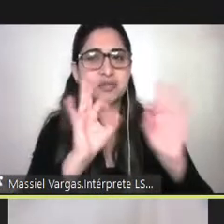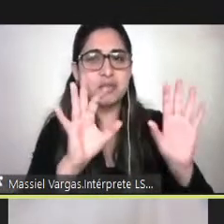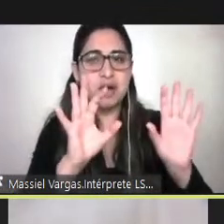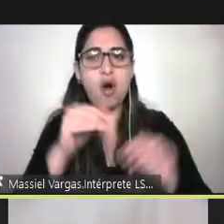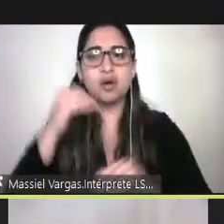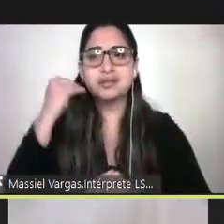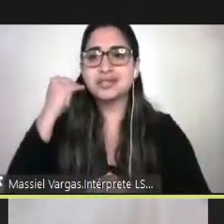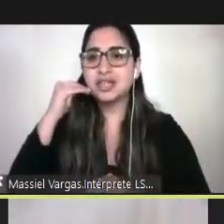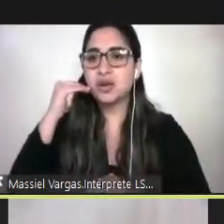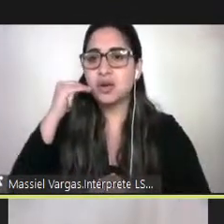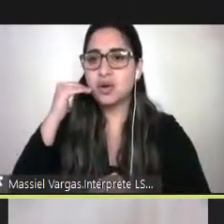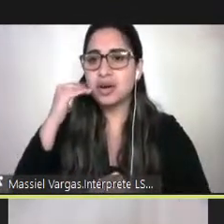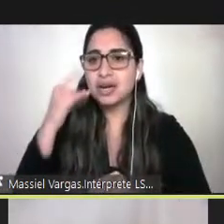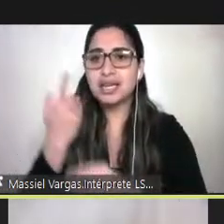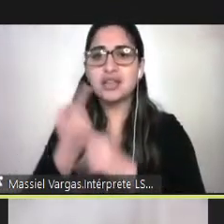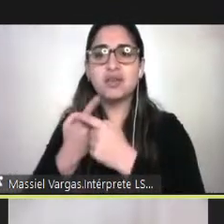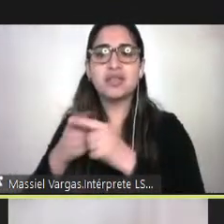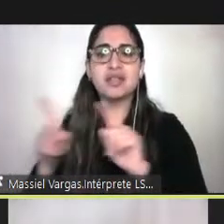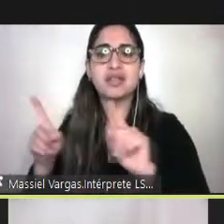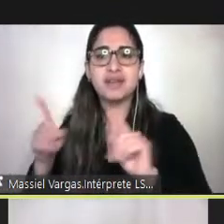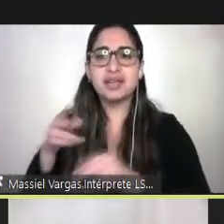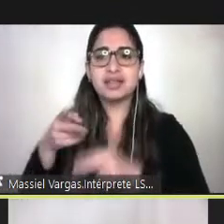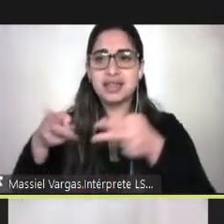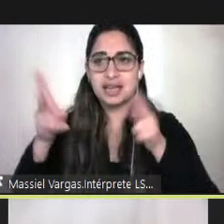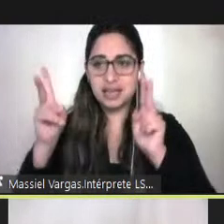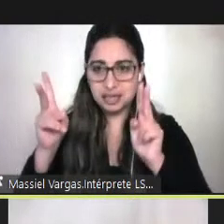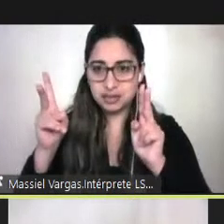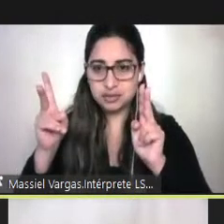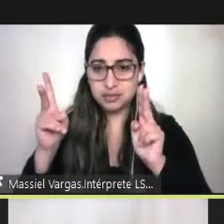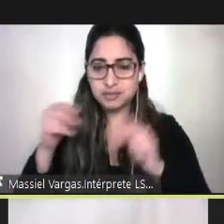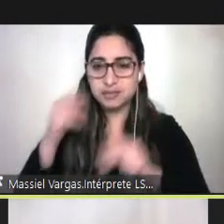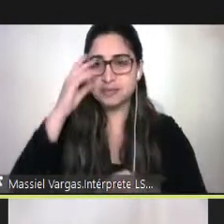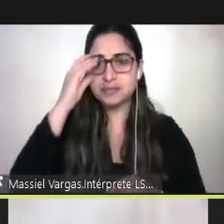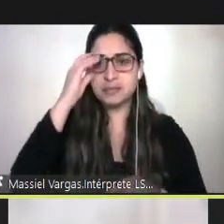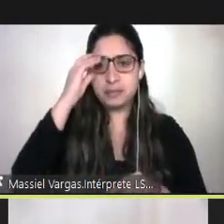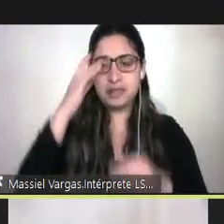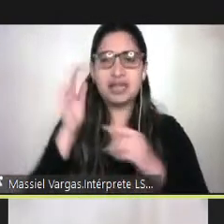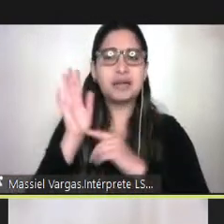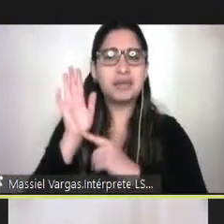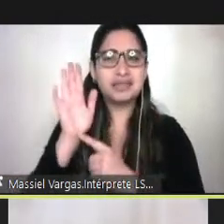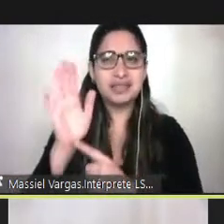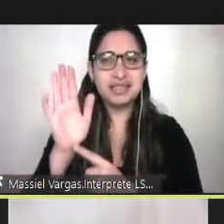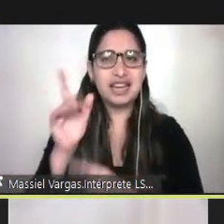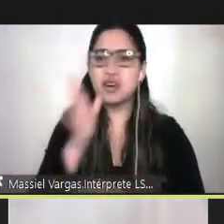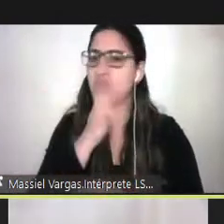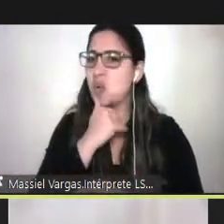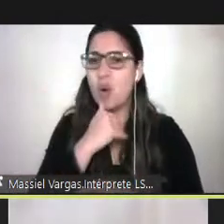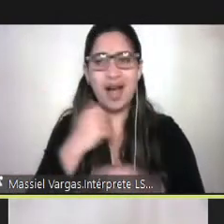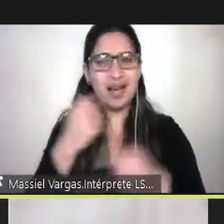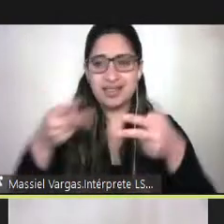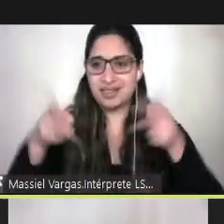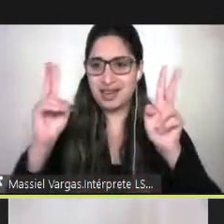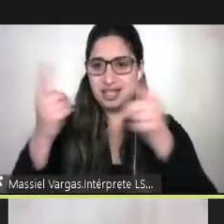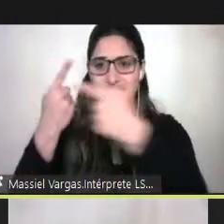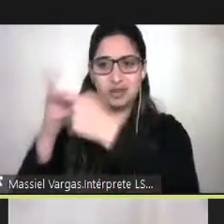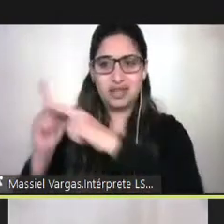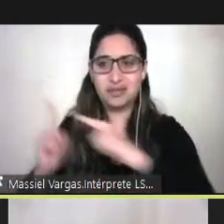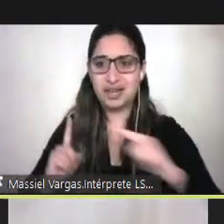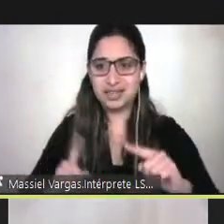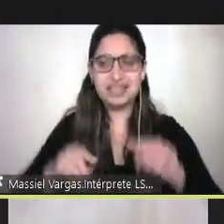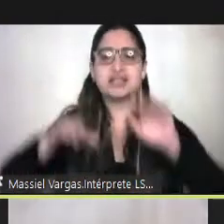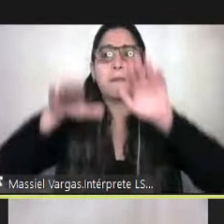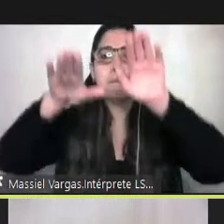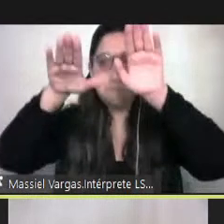primera indicación que vamos a dar para entender esta presentación es que no existen derechos diferenciados sino que son los mismos derechos